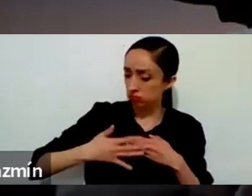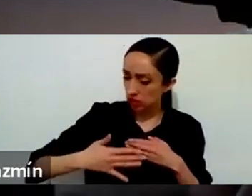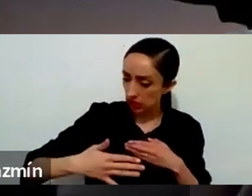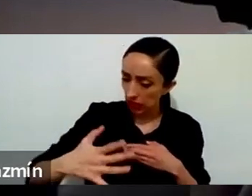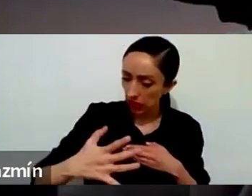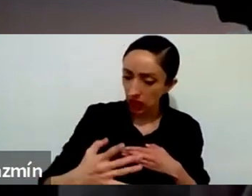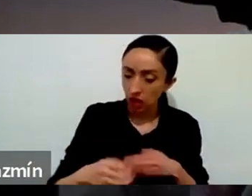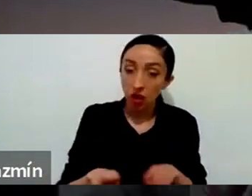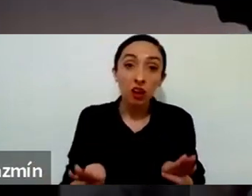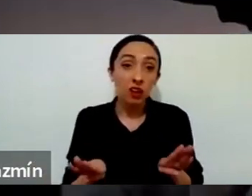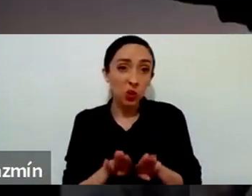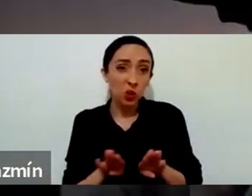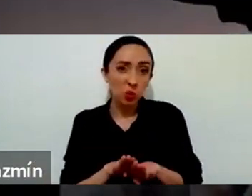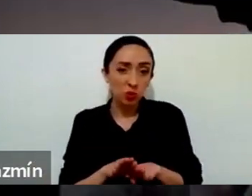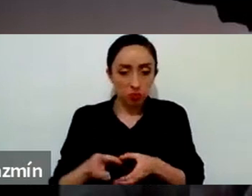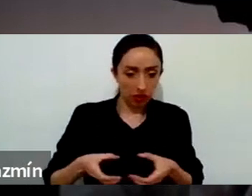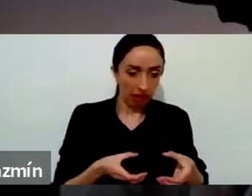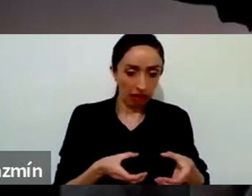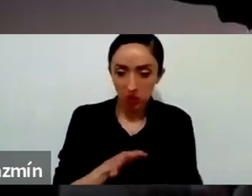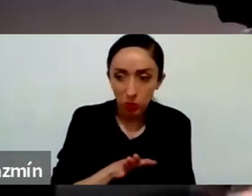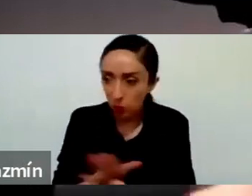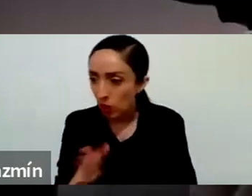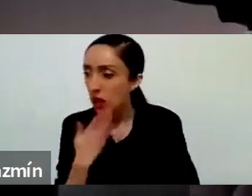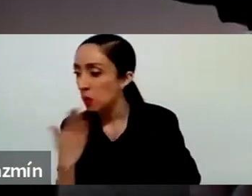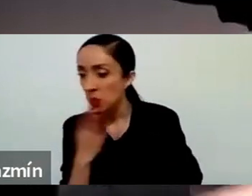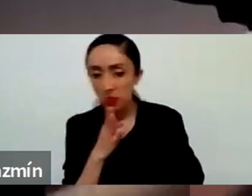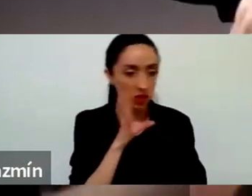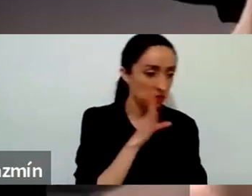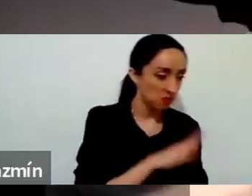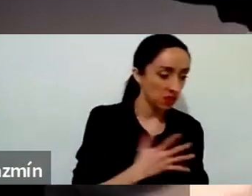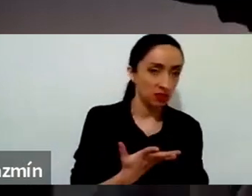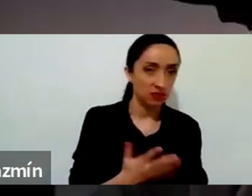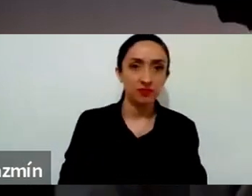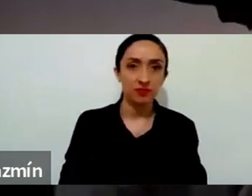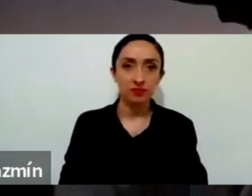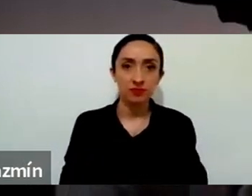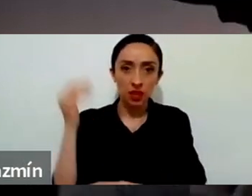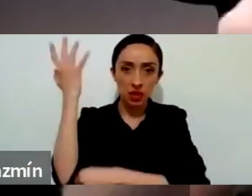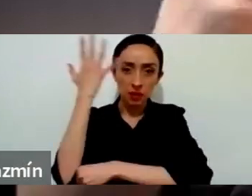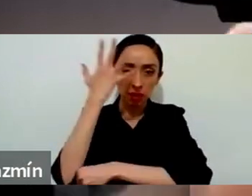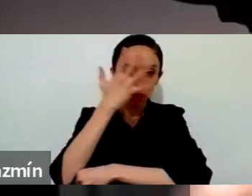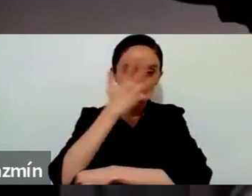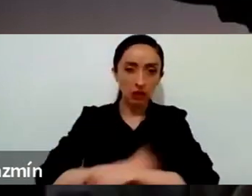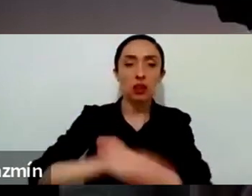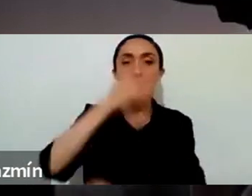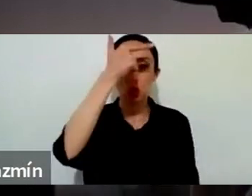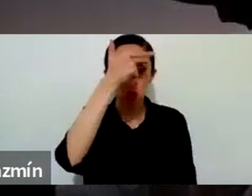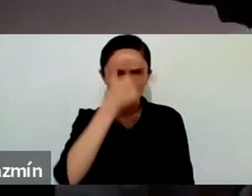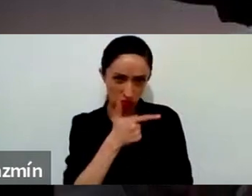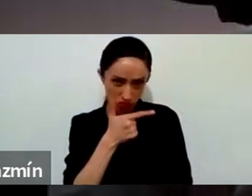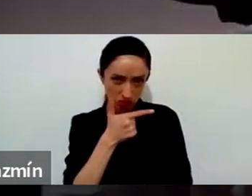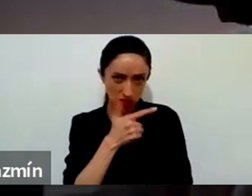Y usualmente hacemos este examen al final del día, aunque se pueda hacer a mediados del día, inclusive en la mañana.